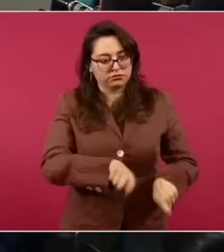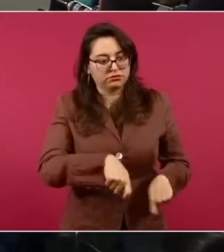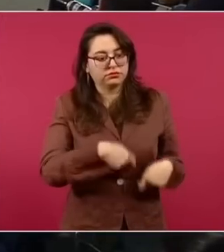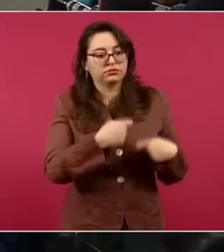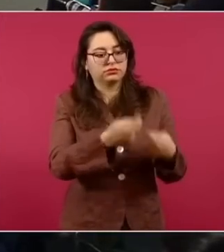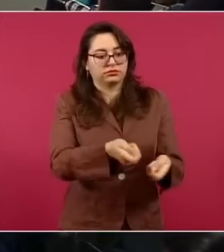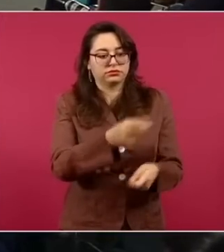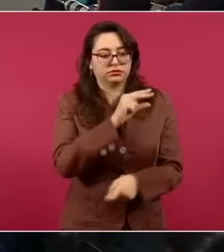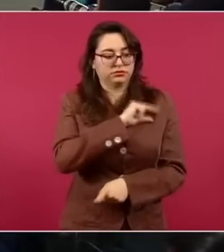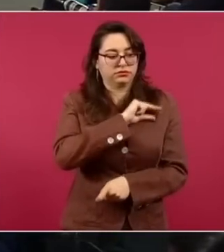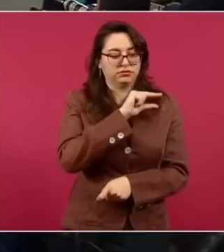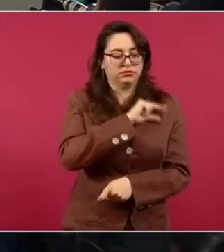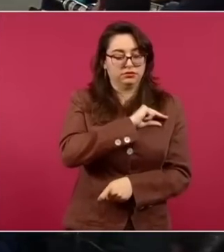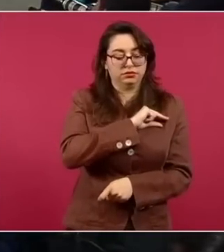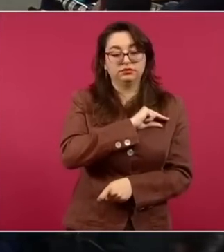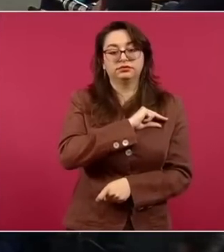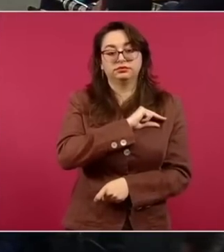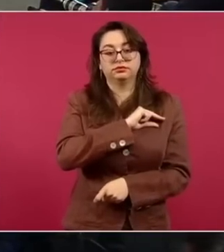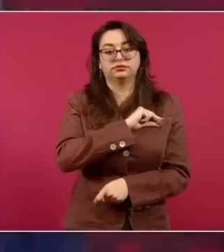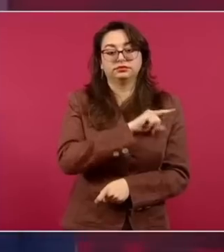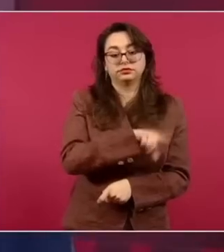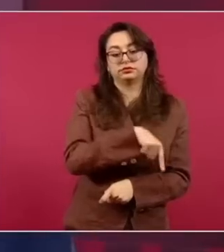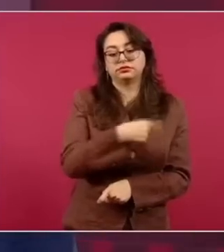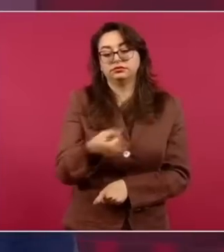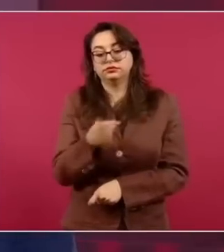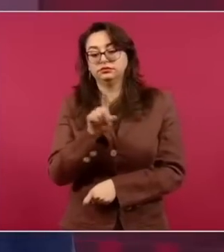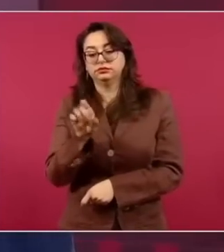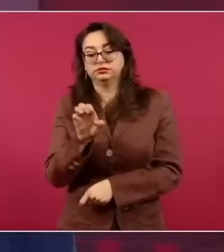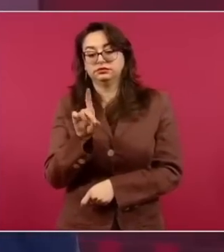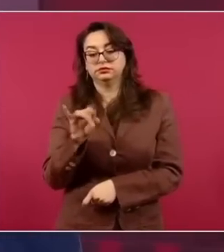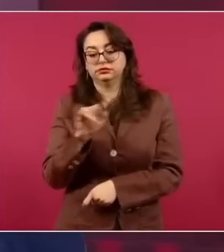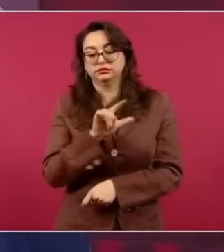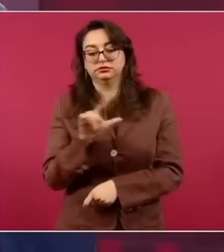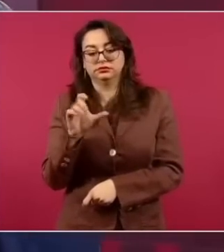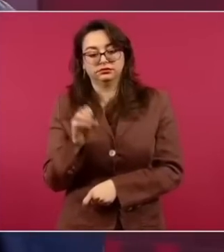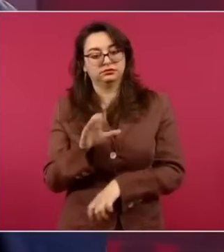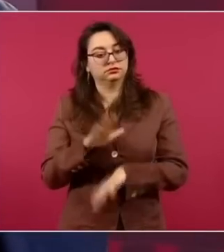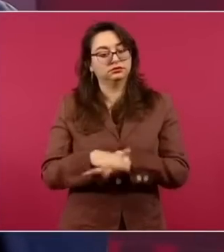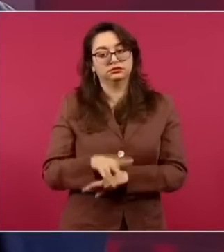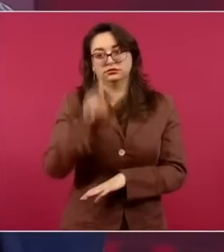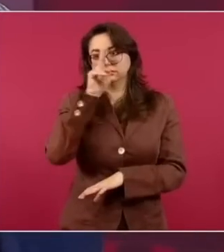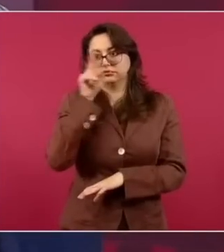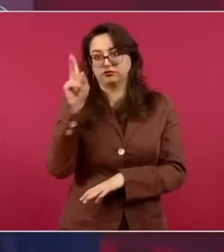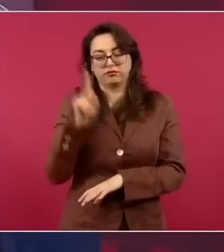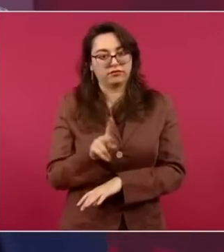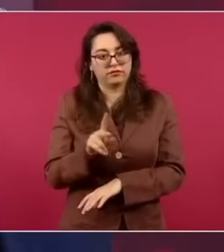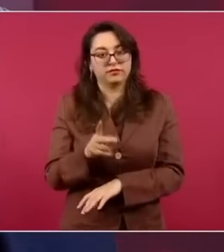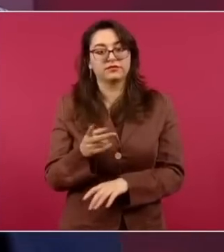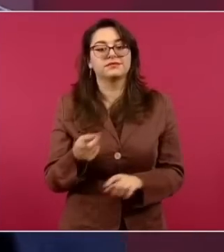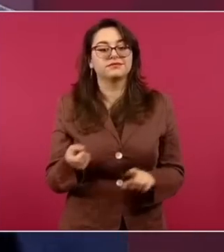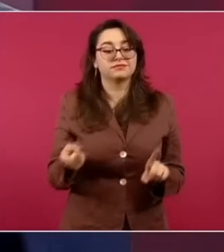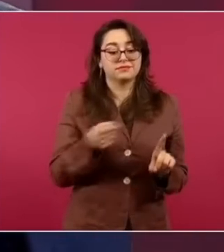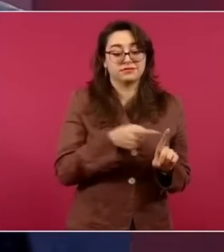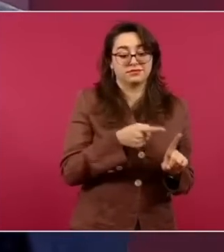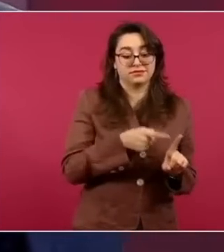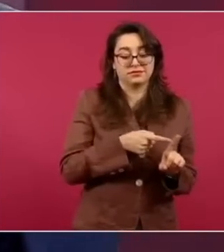asesor económico de Salinas era Claudio X. González papá